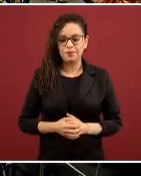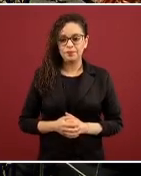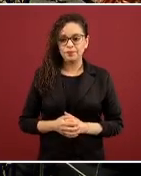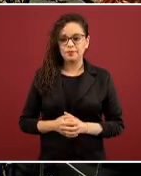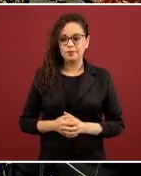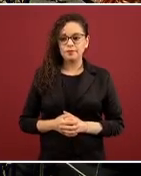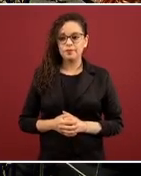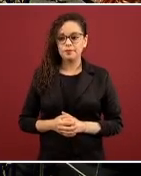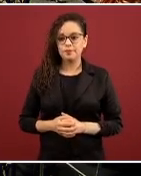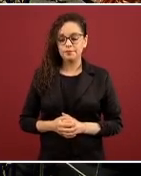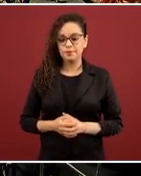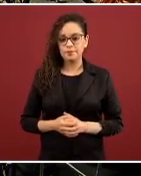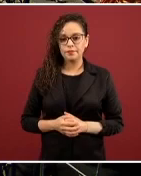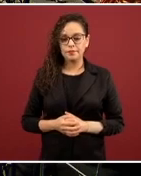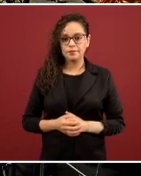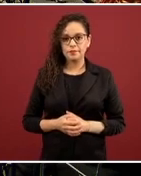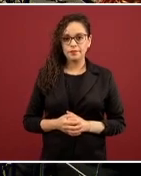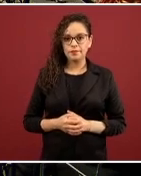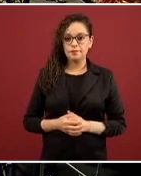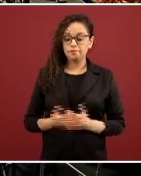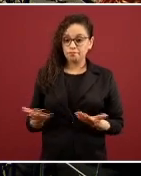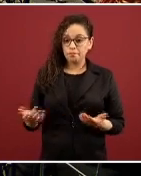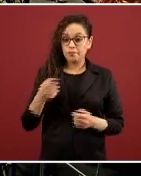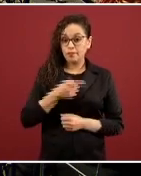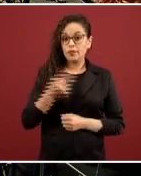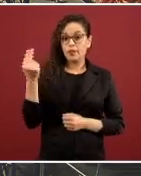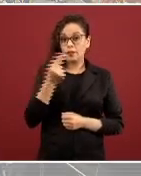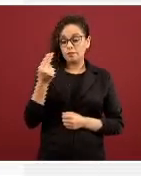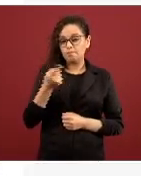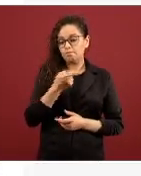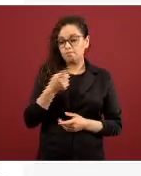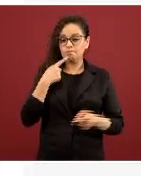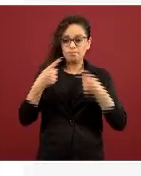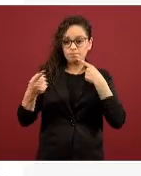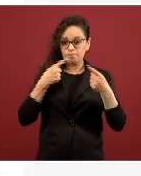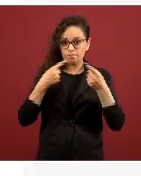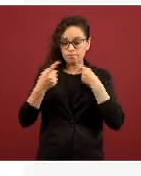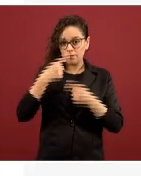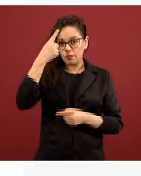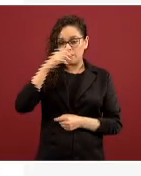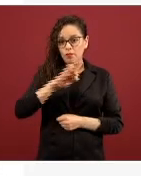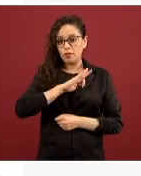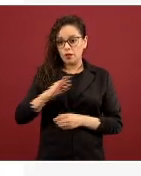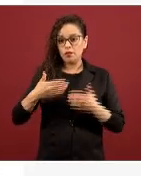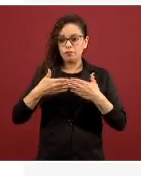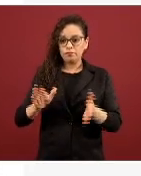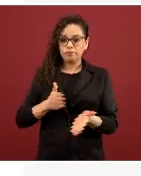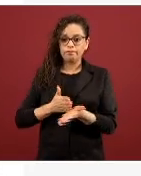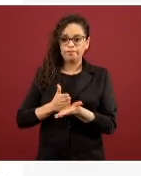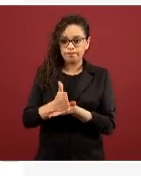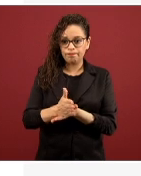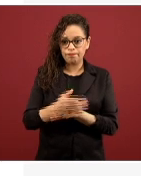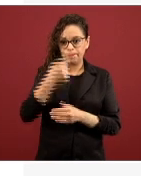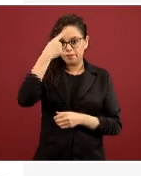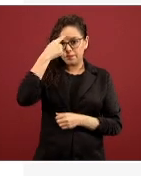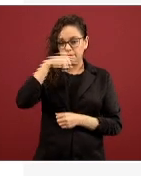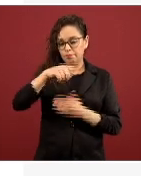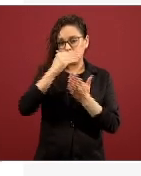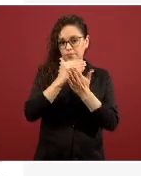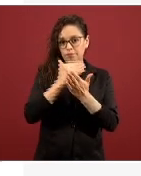busca dar un acuerdo con los resultados al acceso de alineamientos para la atención COVID-19.